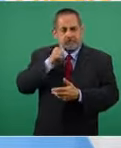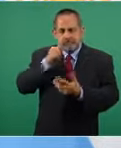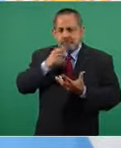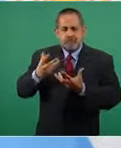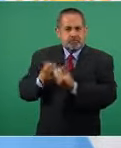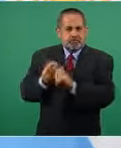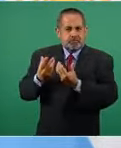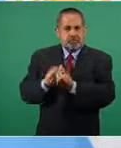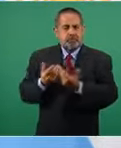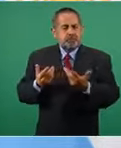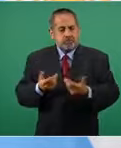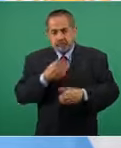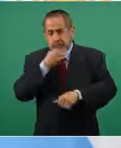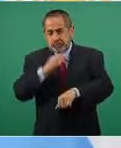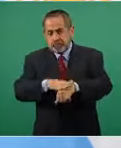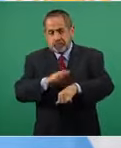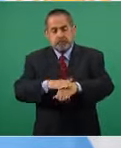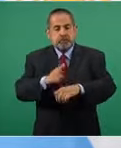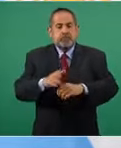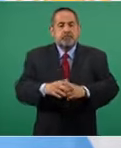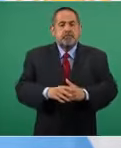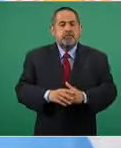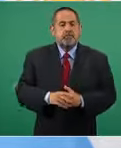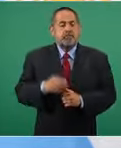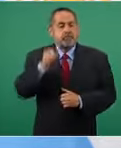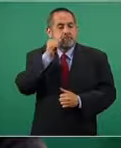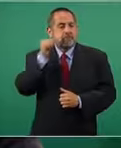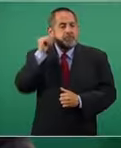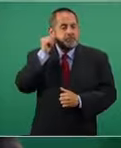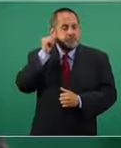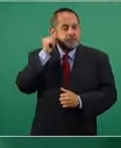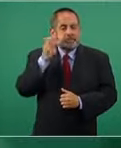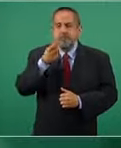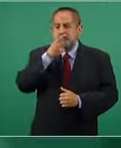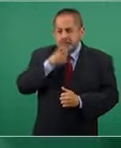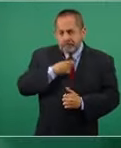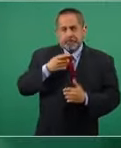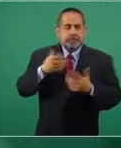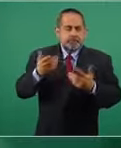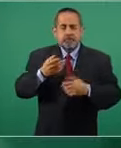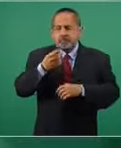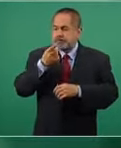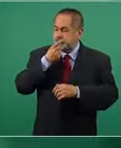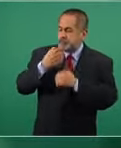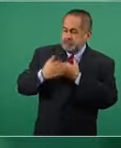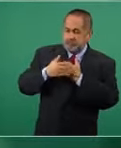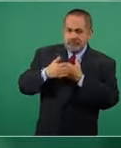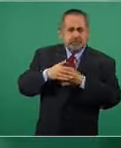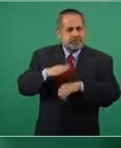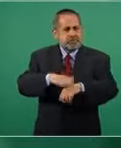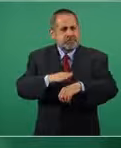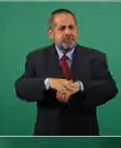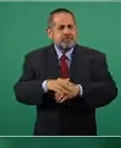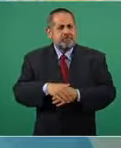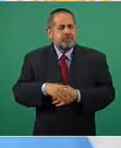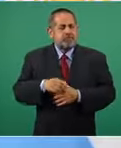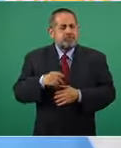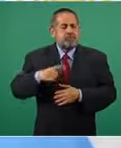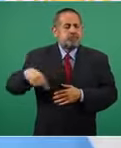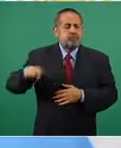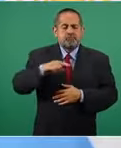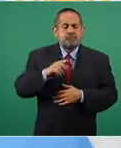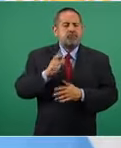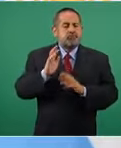les comento, ayer me enteré, les dije, de que hay un acuerdo